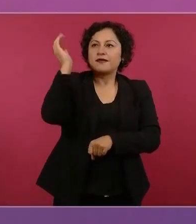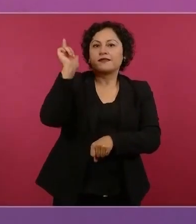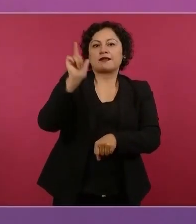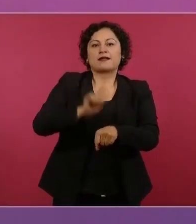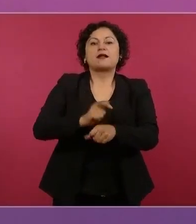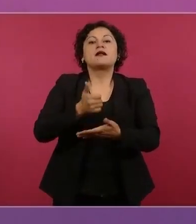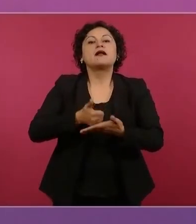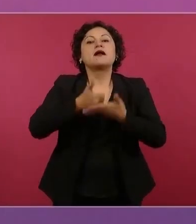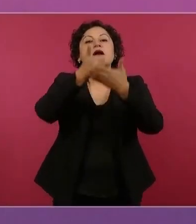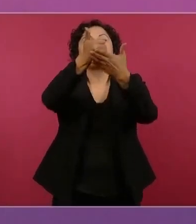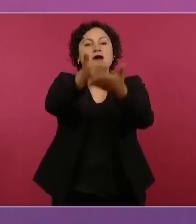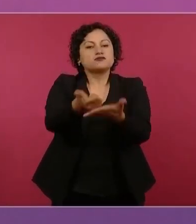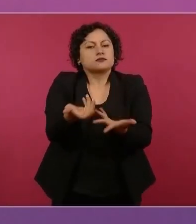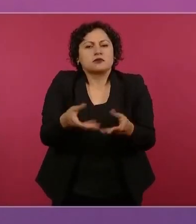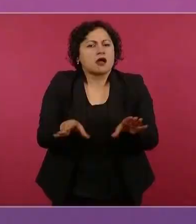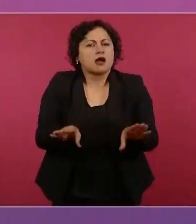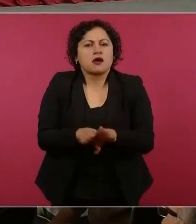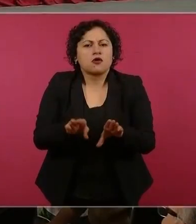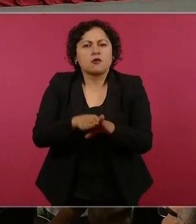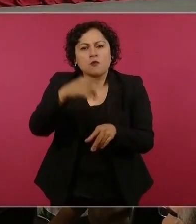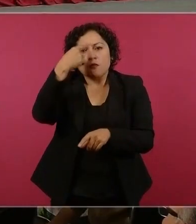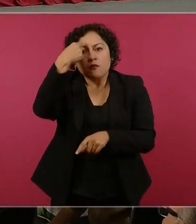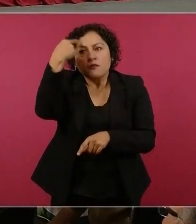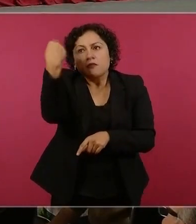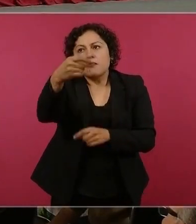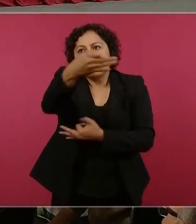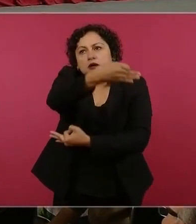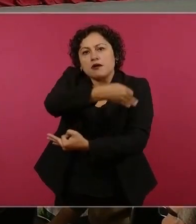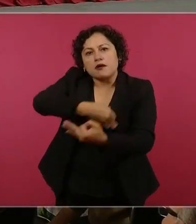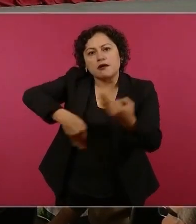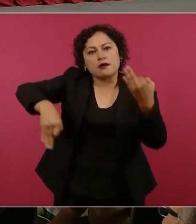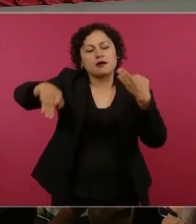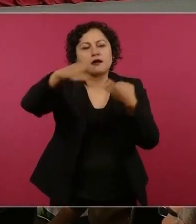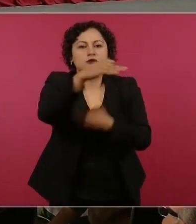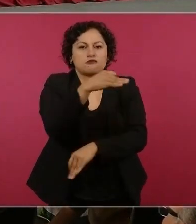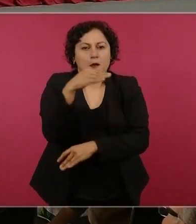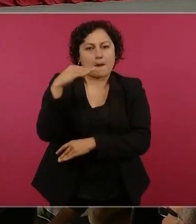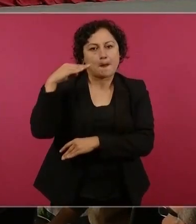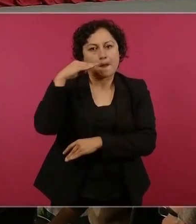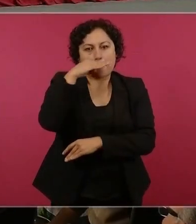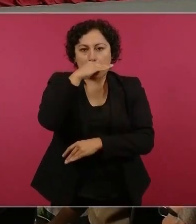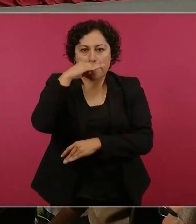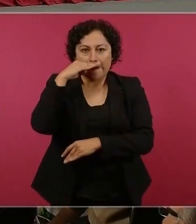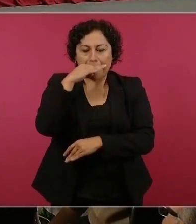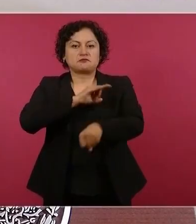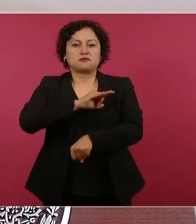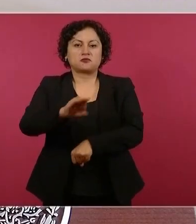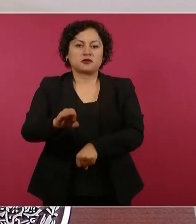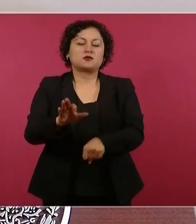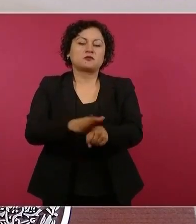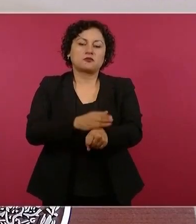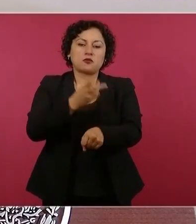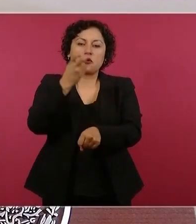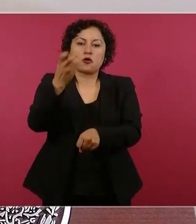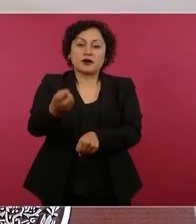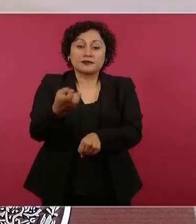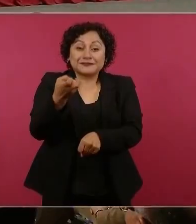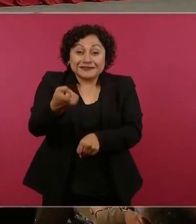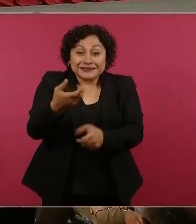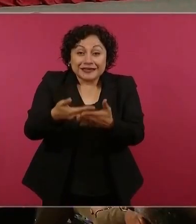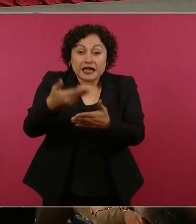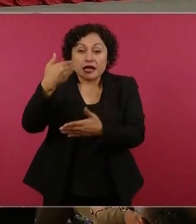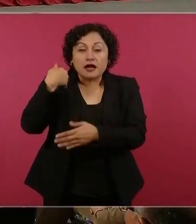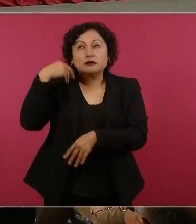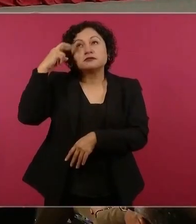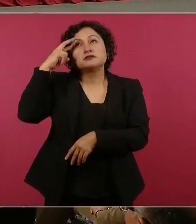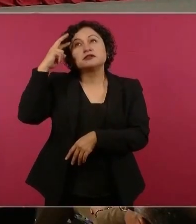y de cobertura universal para las personas que no tienen seguridad social, es decir, que no hacen contribuciones. La igualdad en